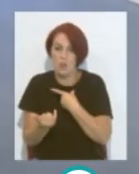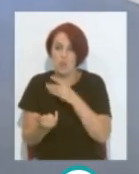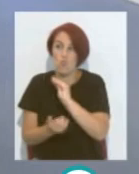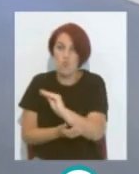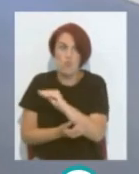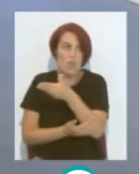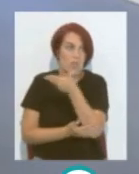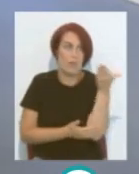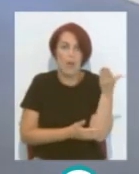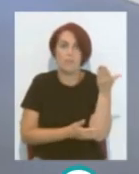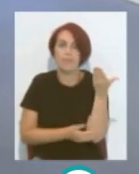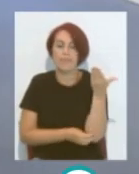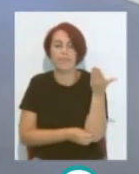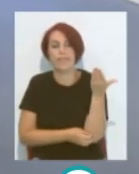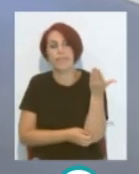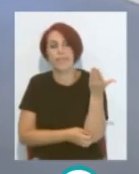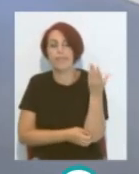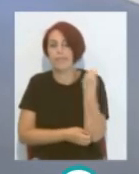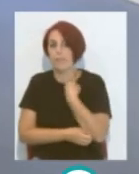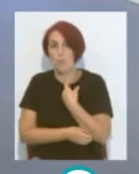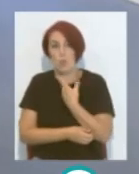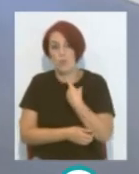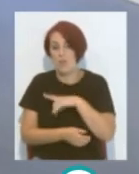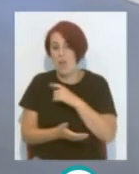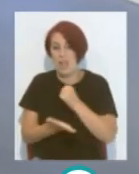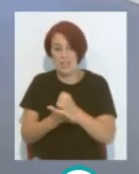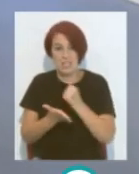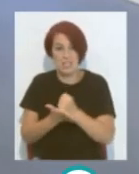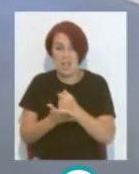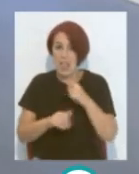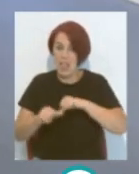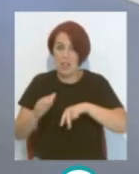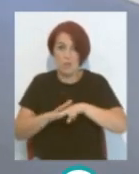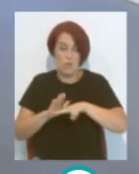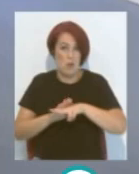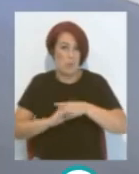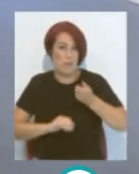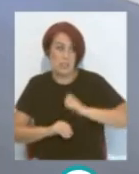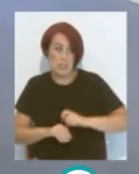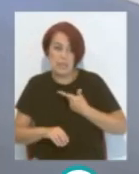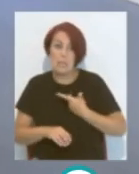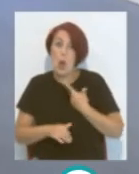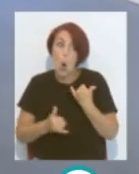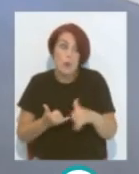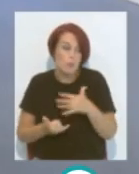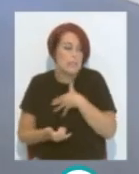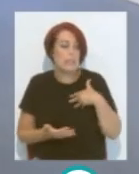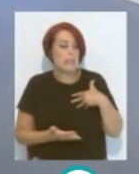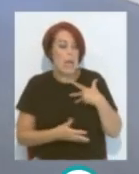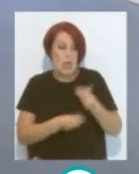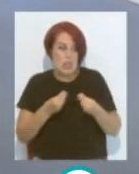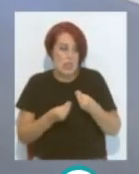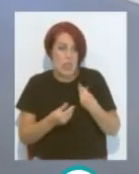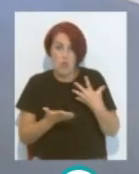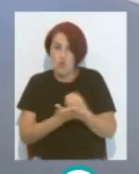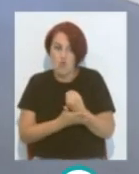Sino la de los demás Eso sucede también En nuestras acreditaciones Con la Liga de Fútbol Profesional Que a última hora Queremos hacer todo Y claro Y eso